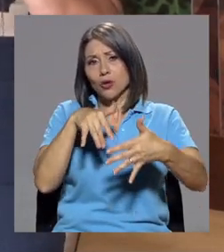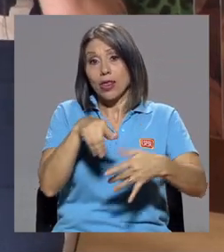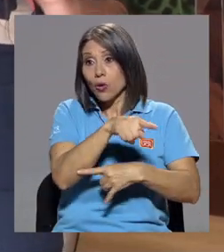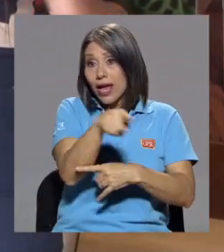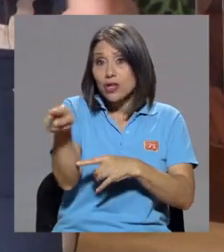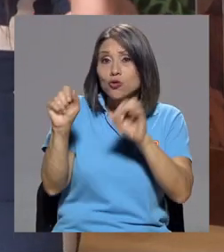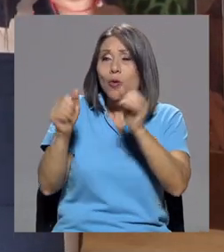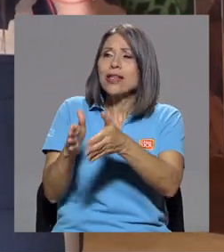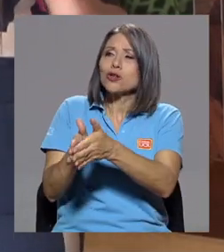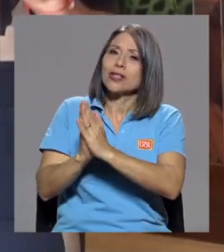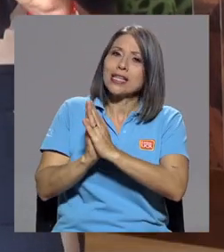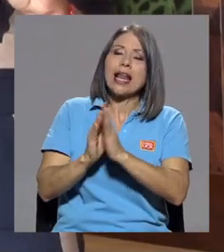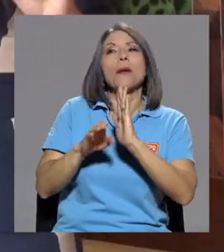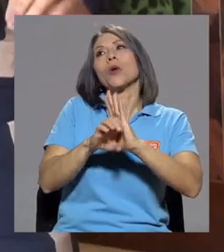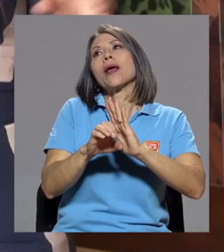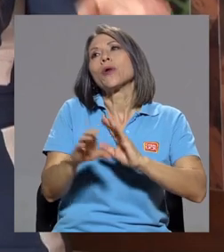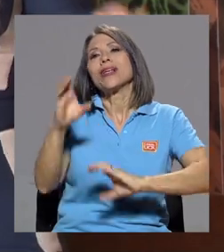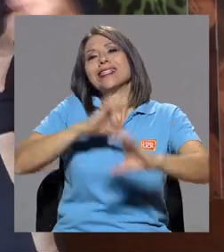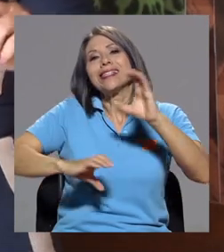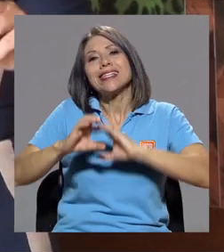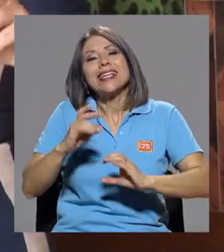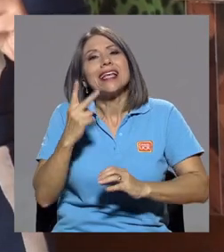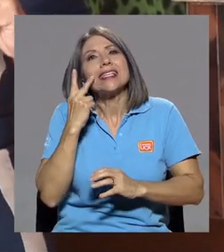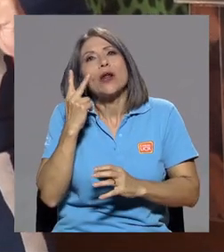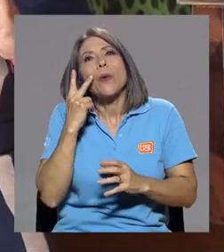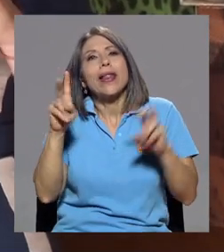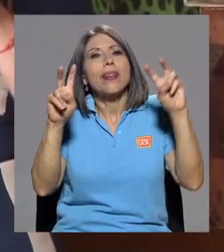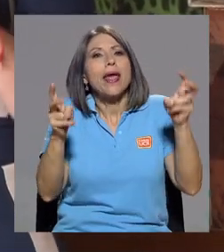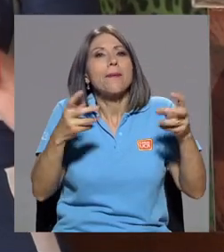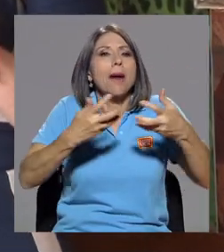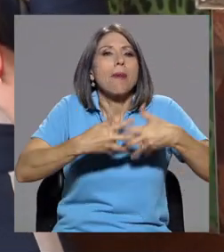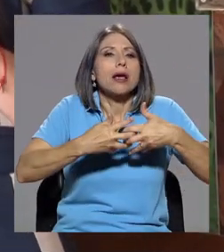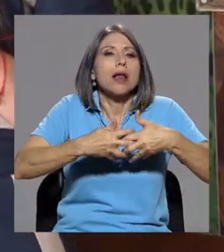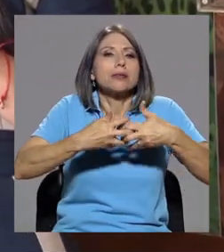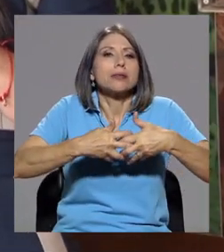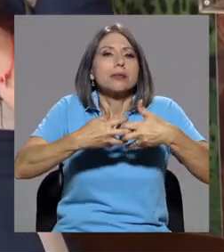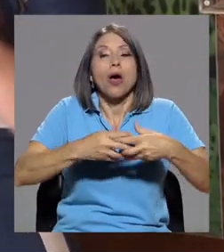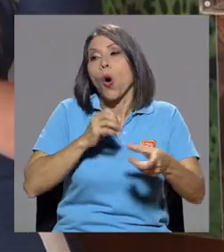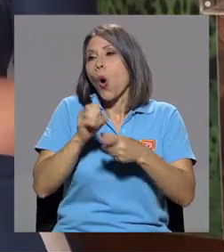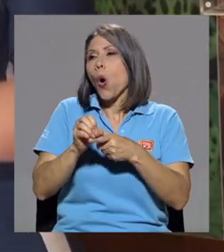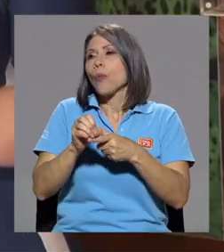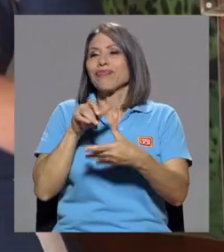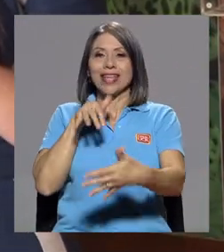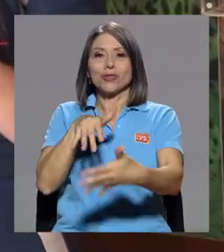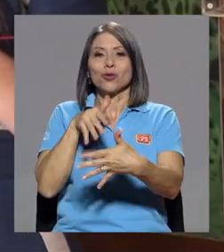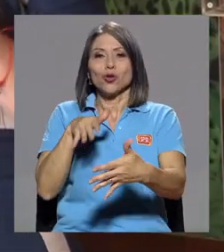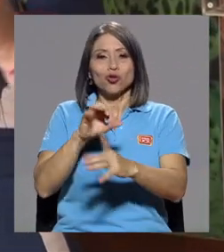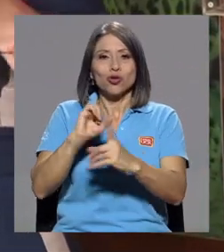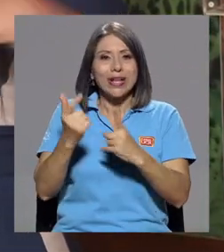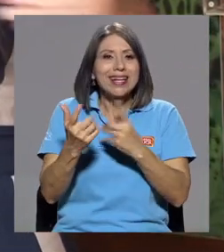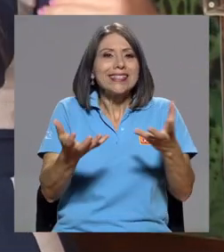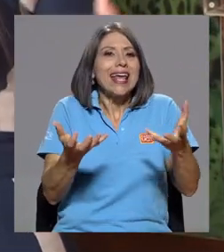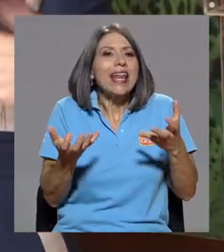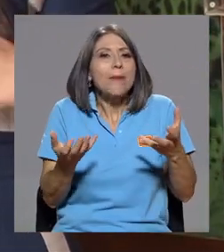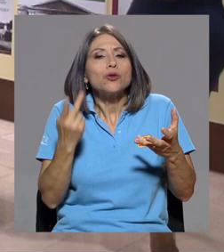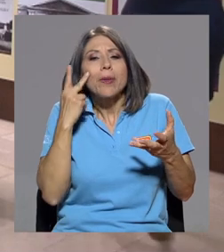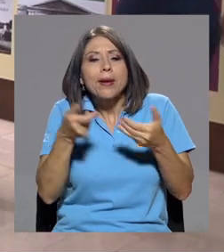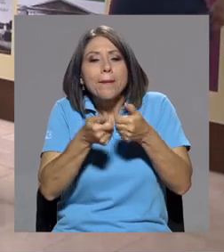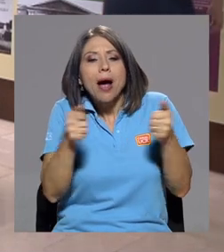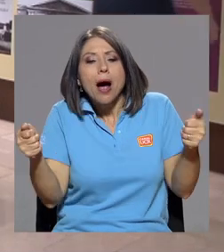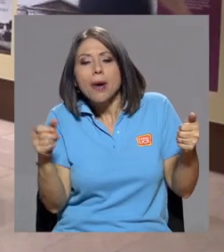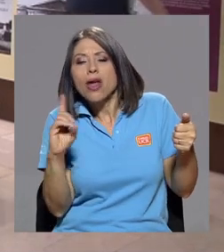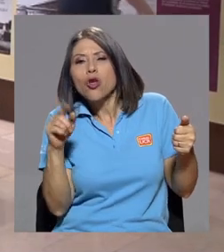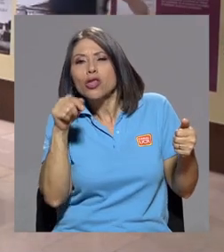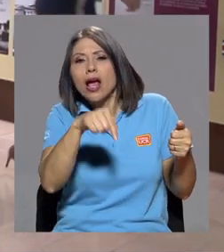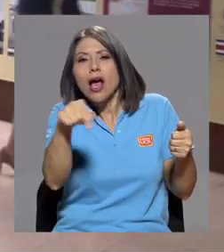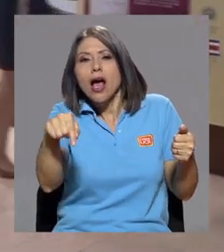solicitar. Bueno, en ciencias quiero ver, por ejemplo, el tema de las máquinas. O en estudios sociales queremos ver la ubicación en un mapa para los niños.